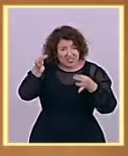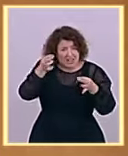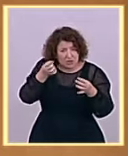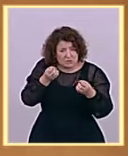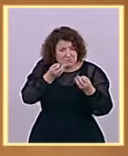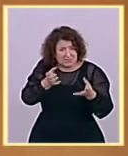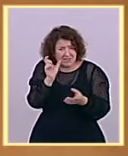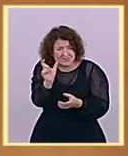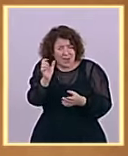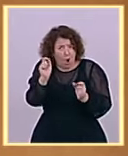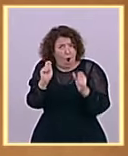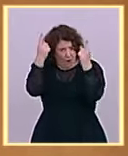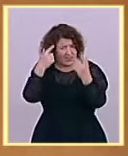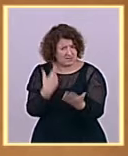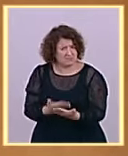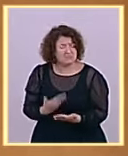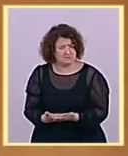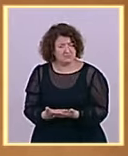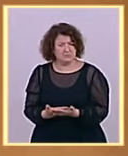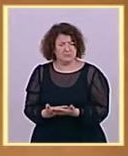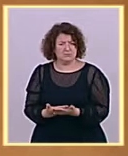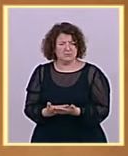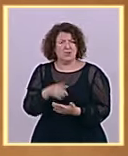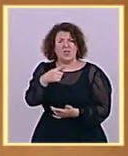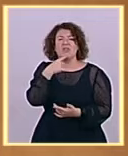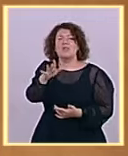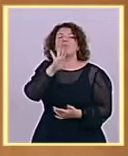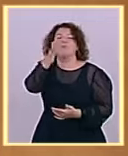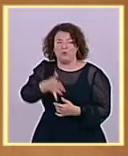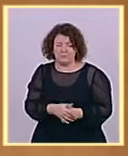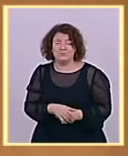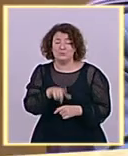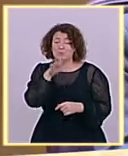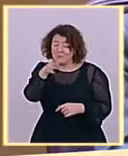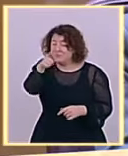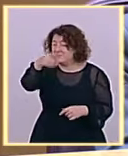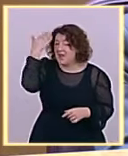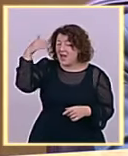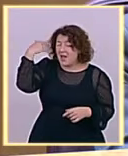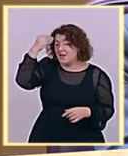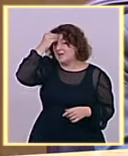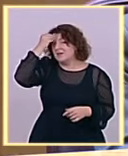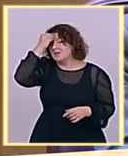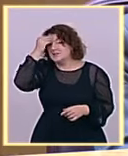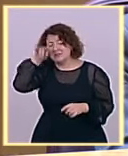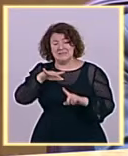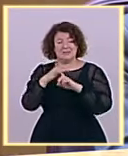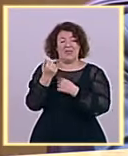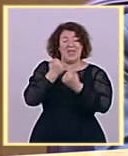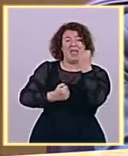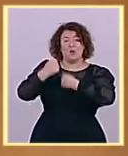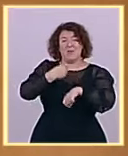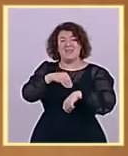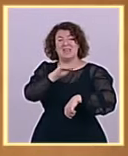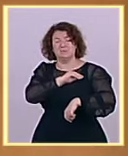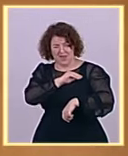quería y creía que, de la mano de la situación económica de este país, ustedes iban a llegar de puntillas a la Moncloa.